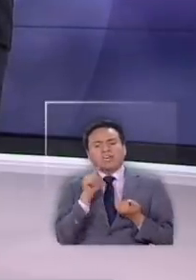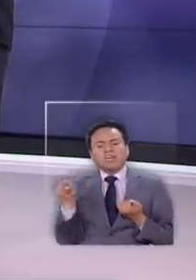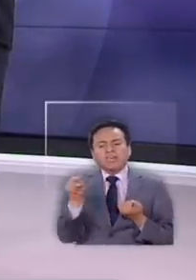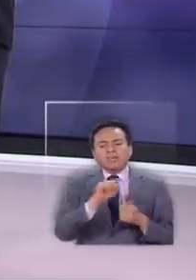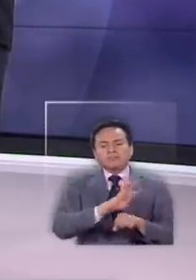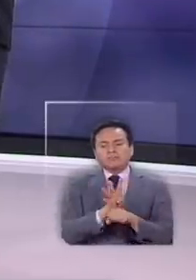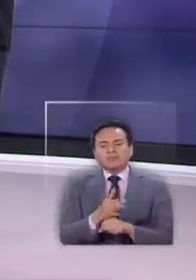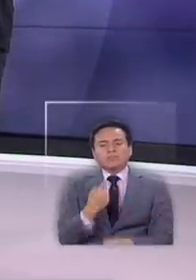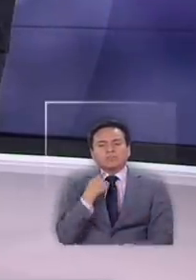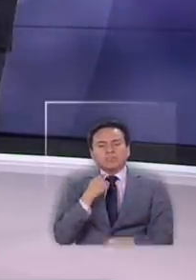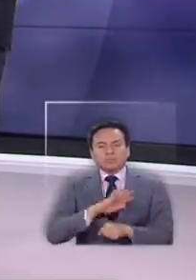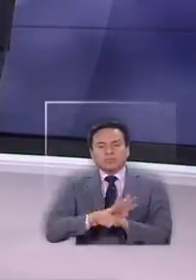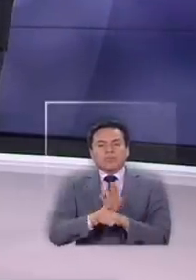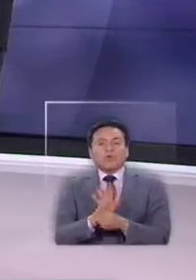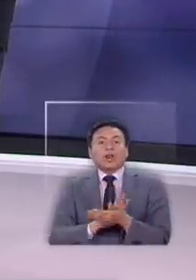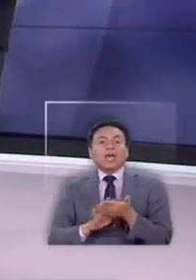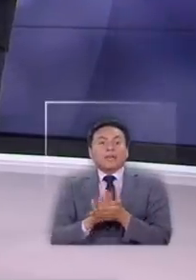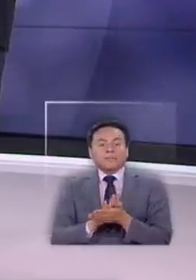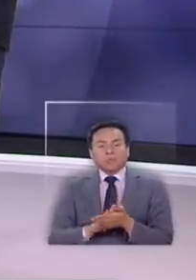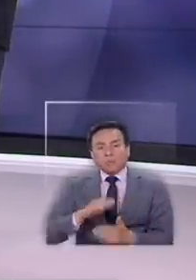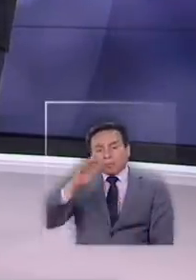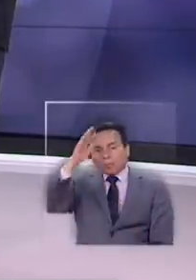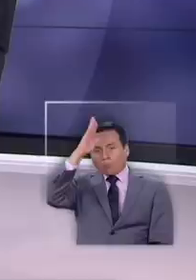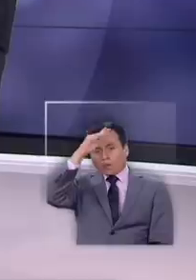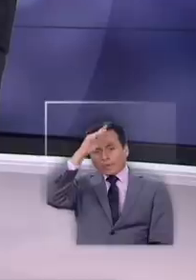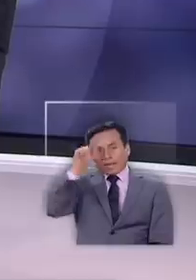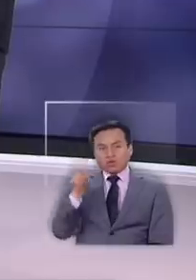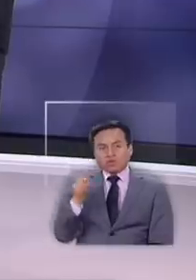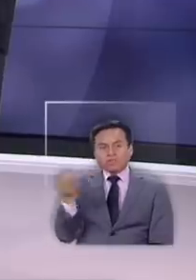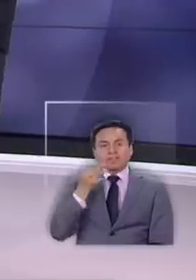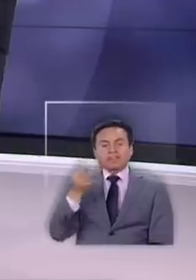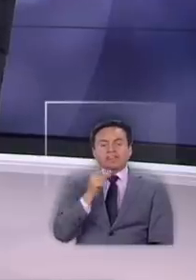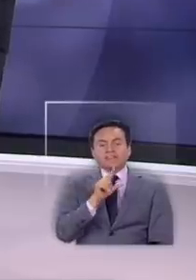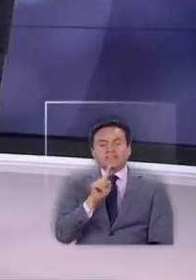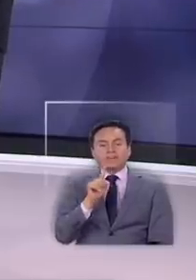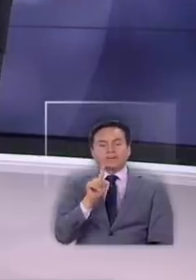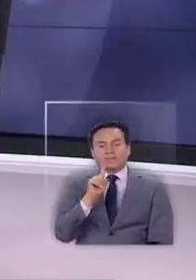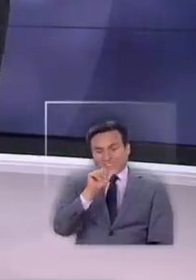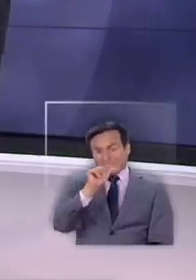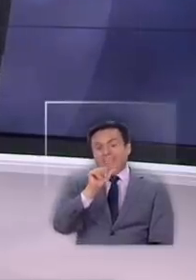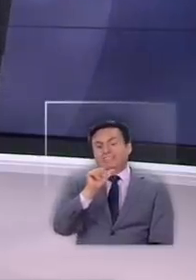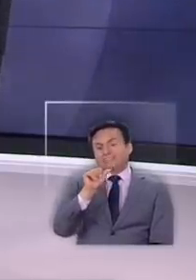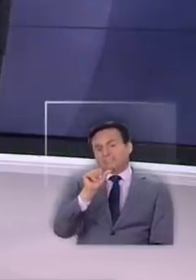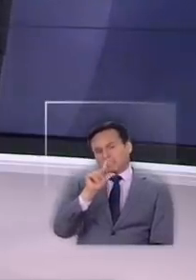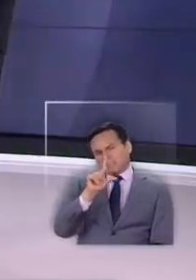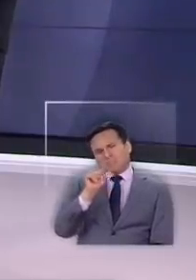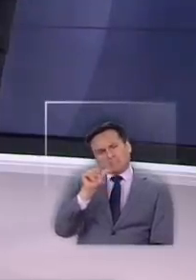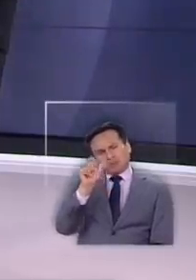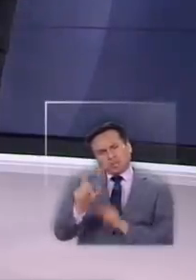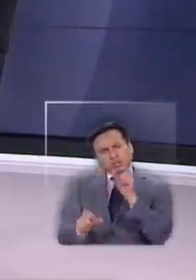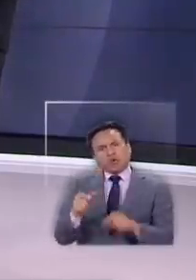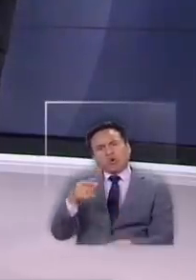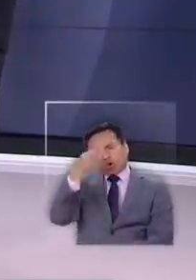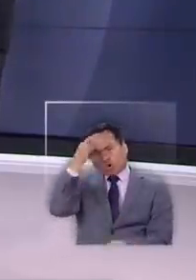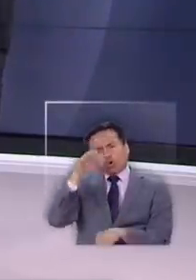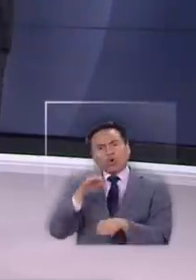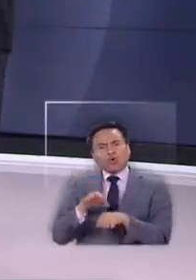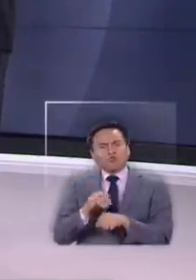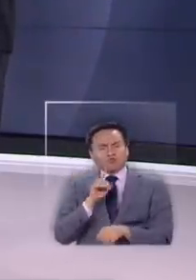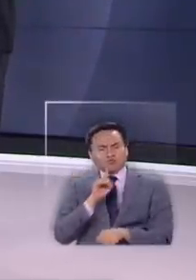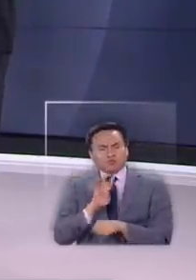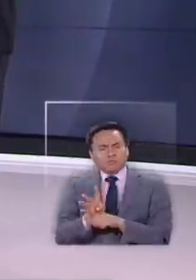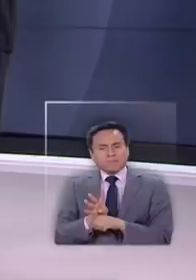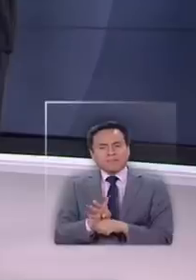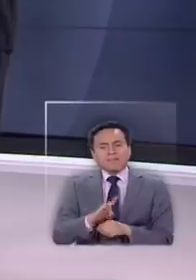contagiados con positivo. Por ejemplo, en Puente Alto se dice que hay 76 contagiados. Sin embargo, ya sabemos que en el